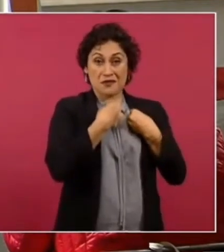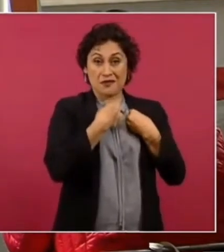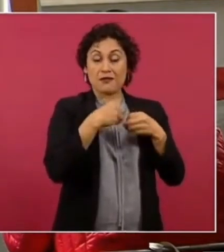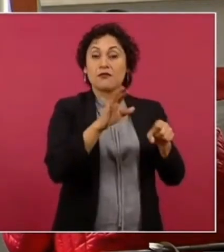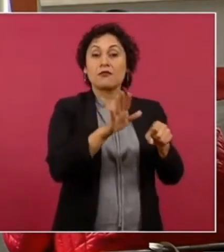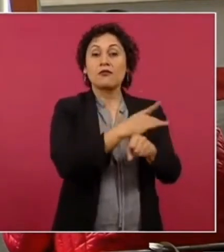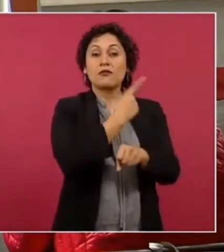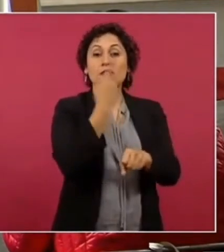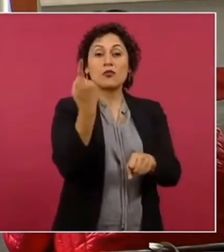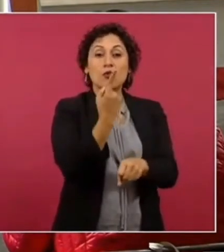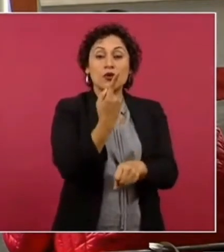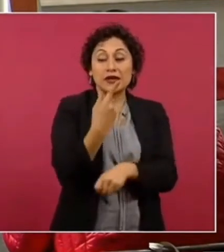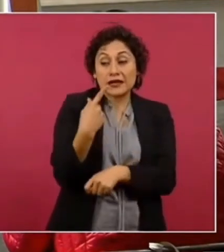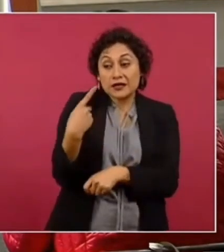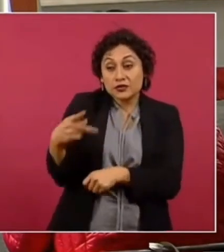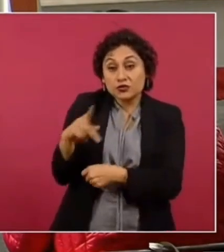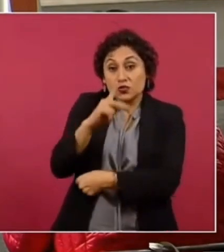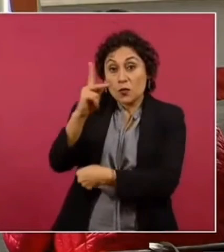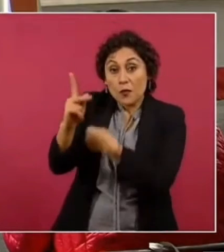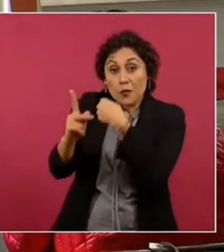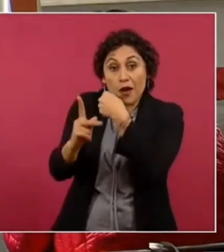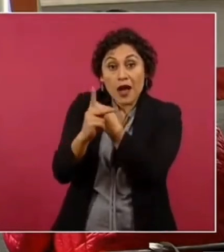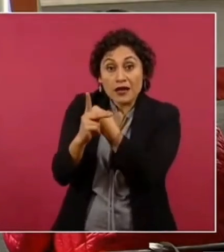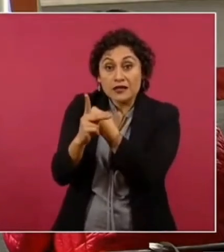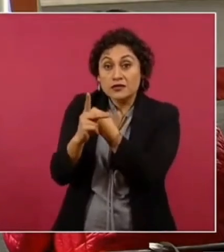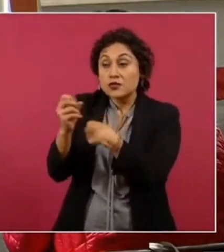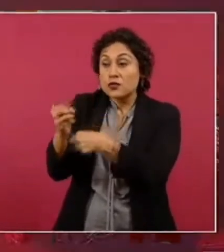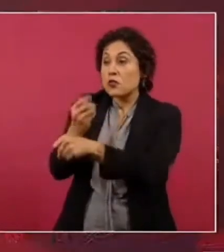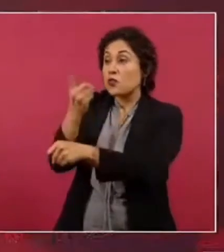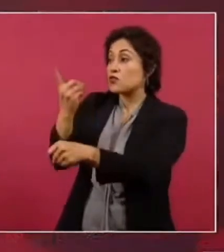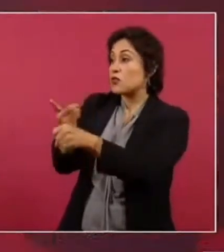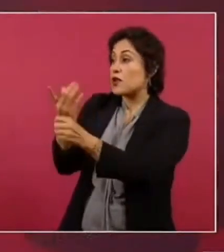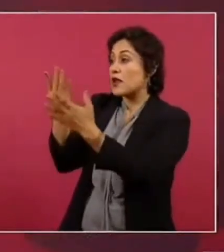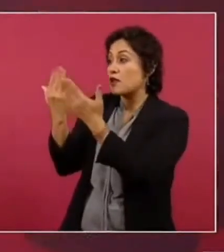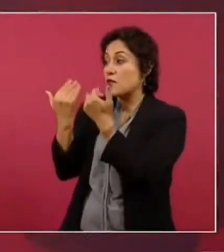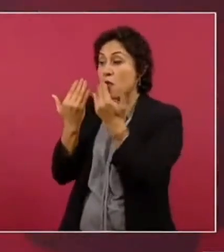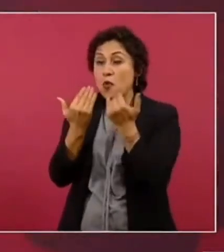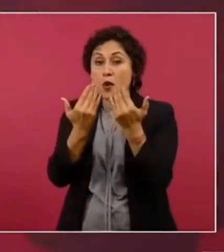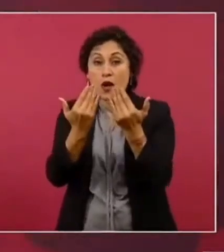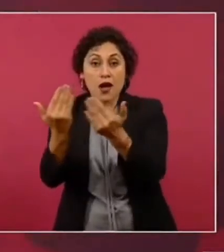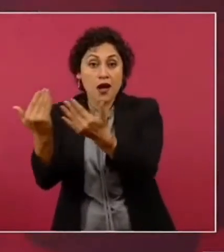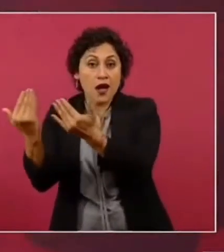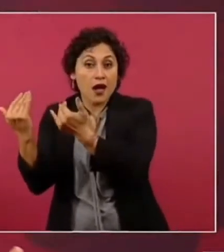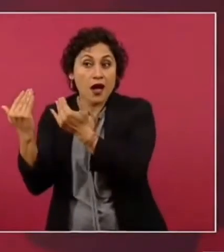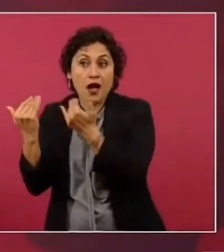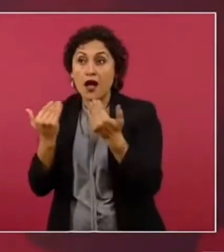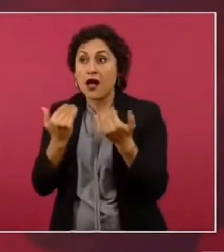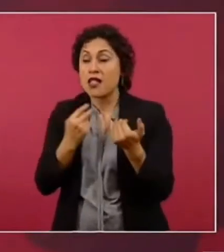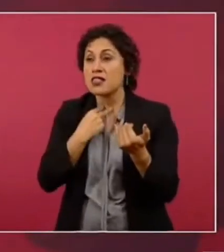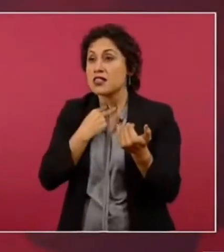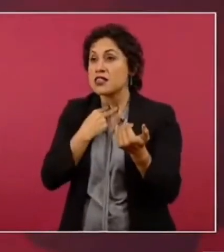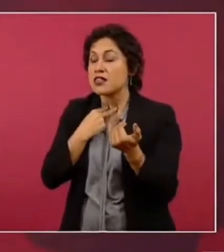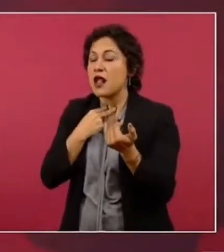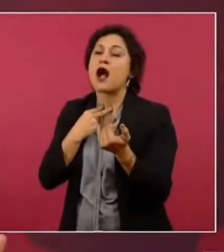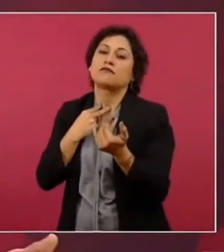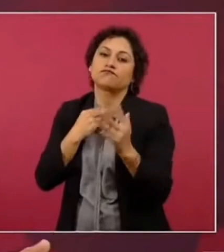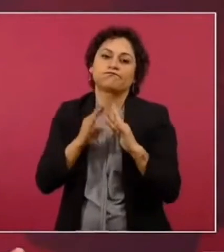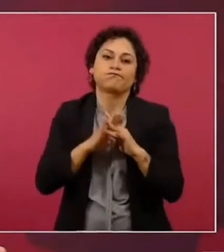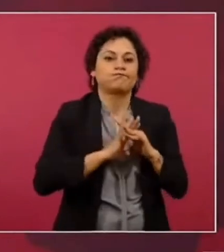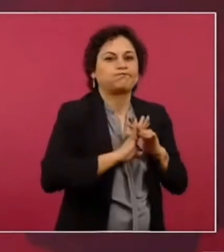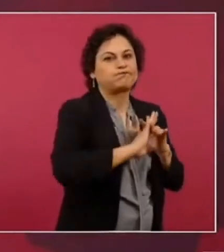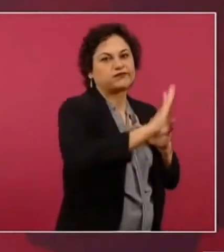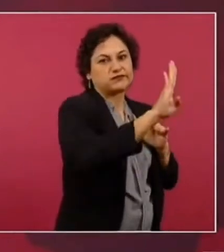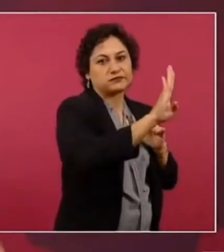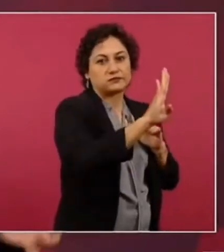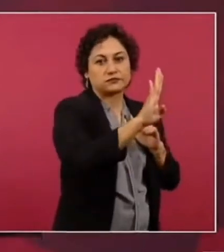en sus lugares de origen lo hace por necesidad no por